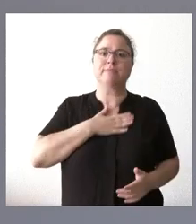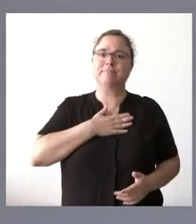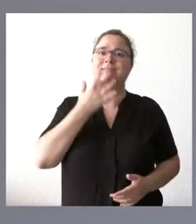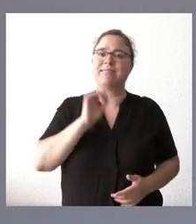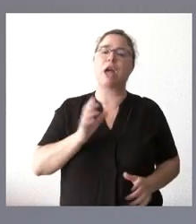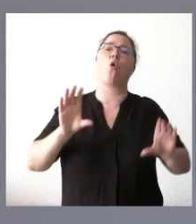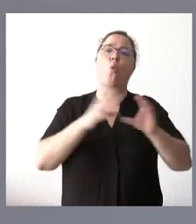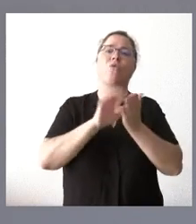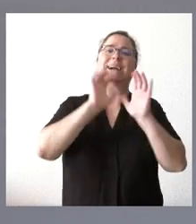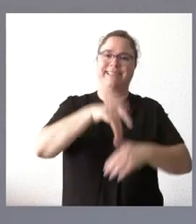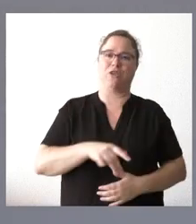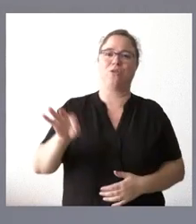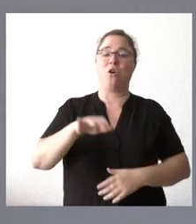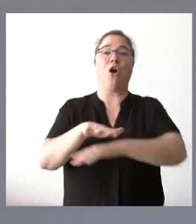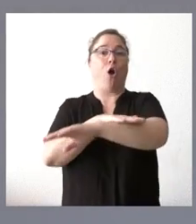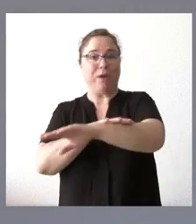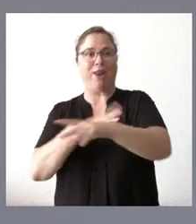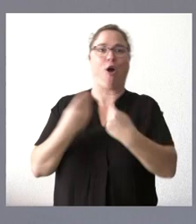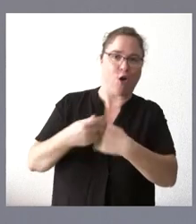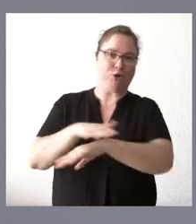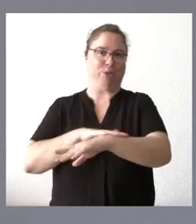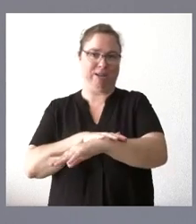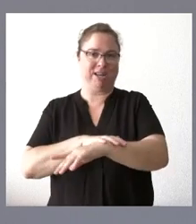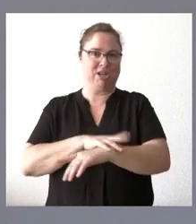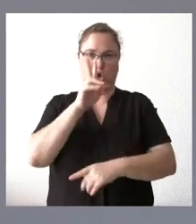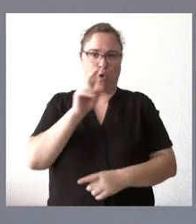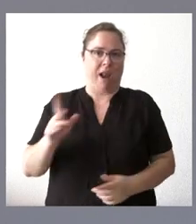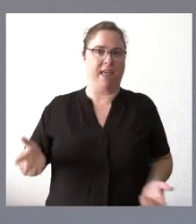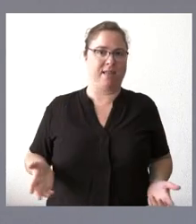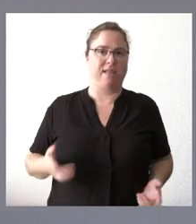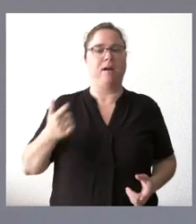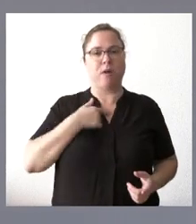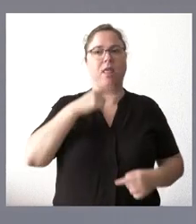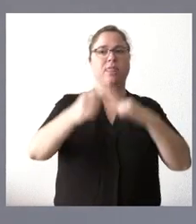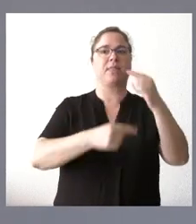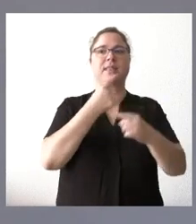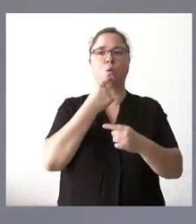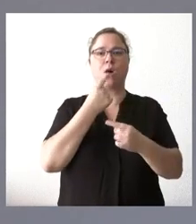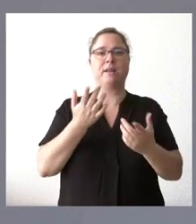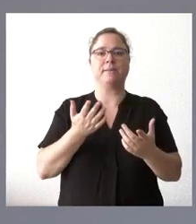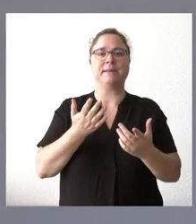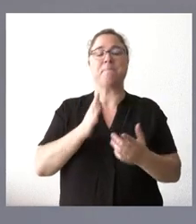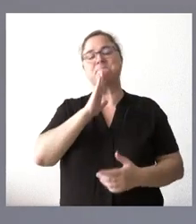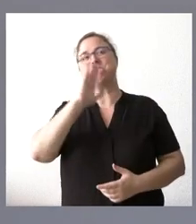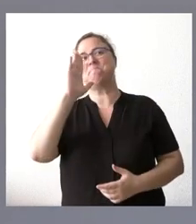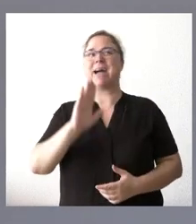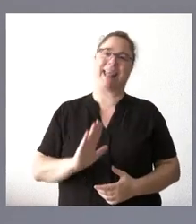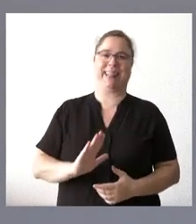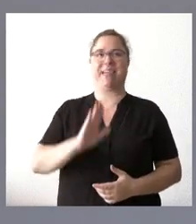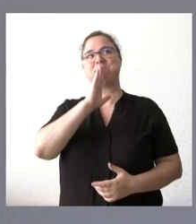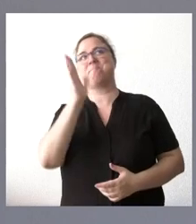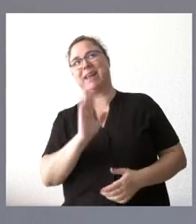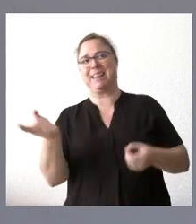No vale que el Gobierno se reúna consigo mismo para establecer un parecer de